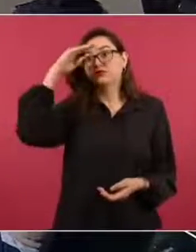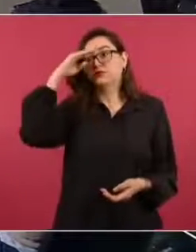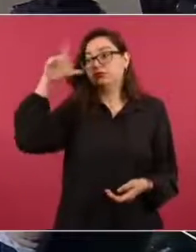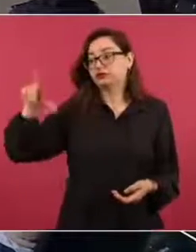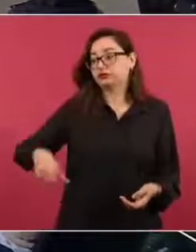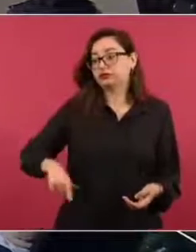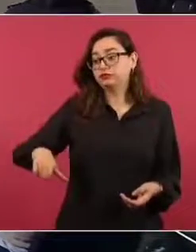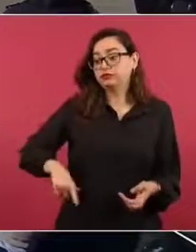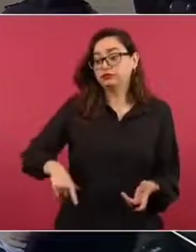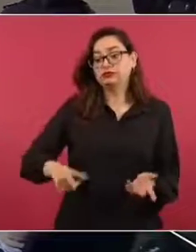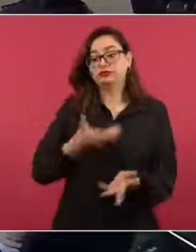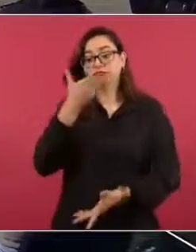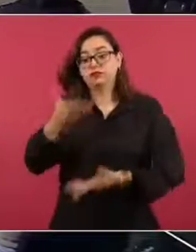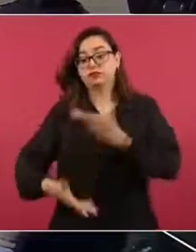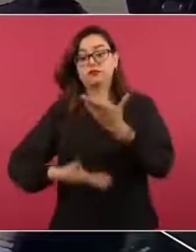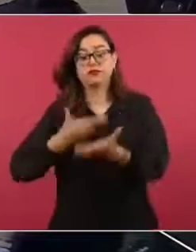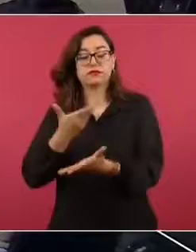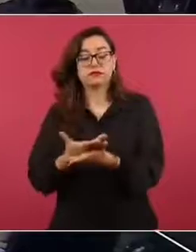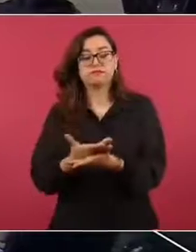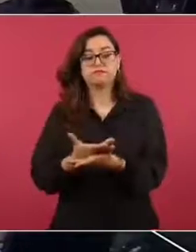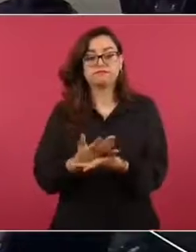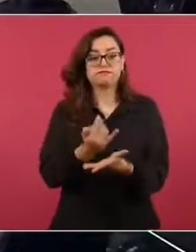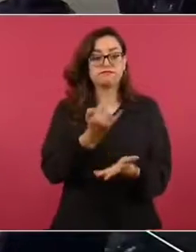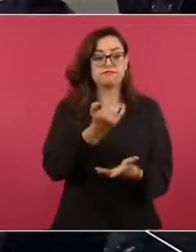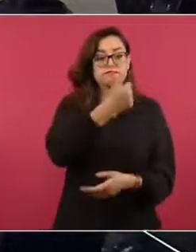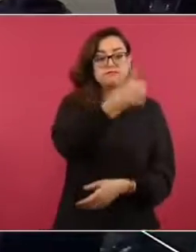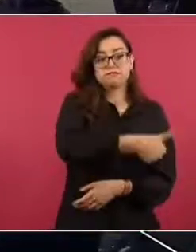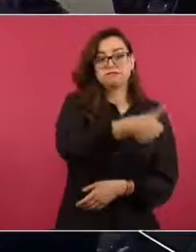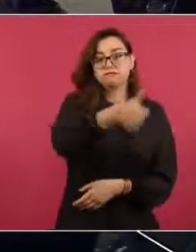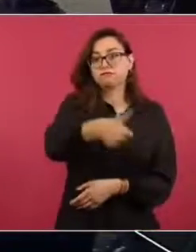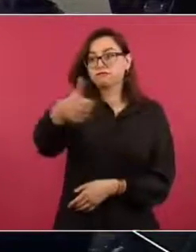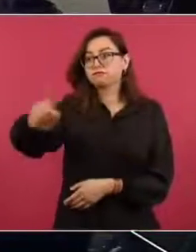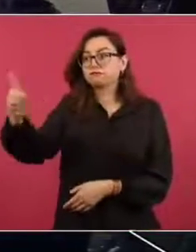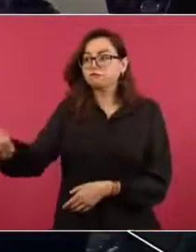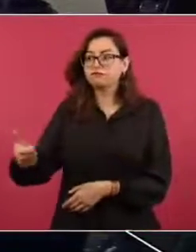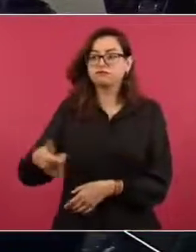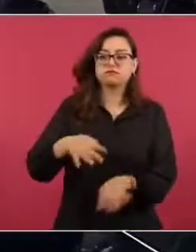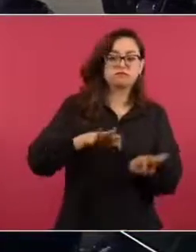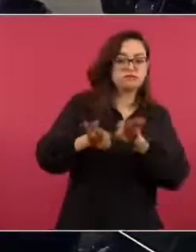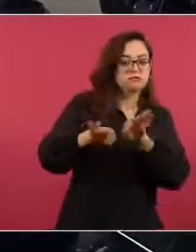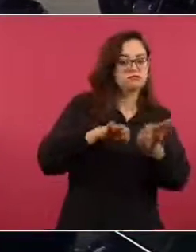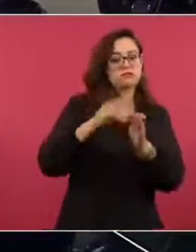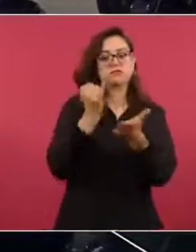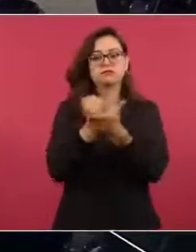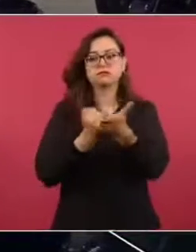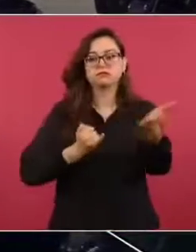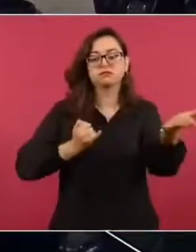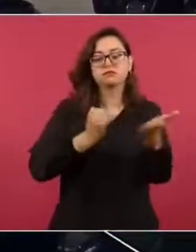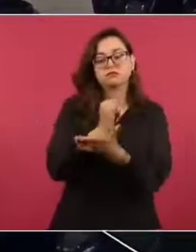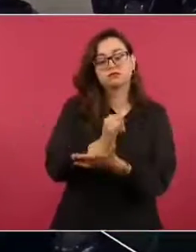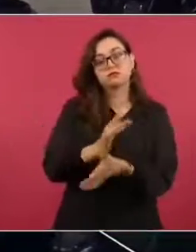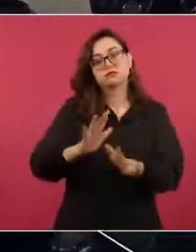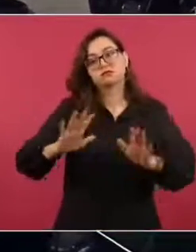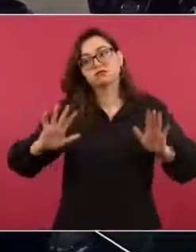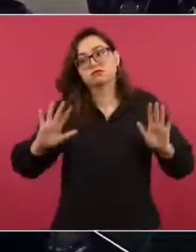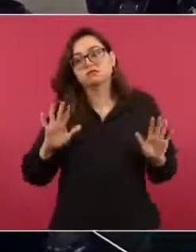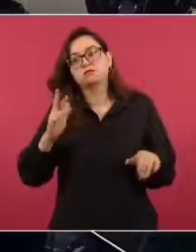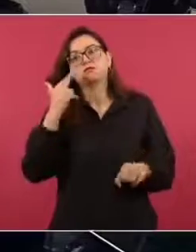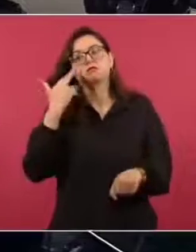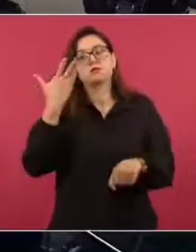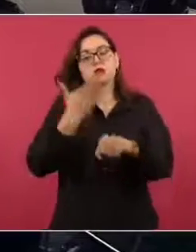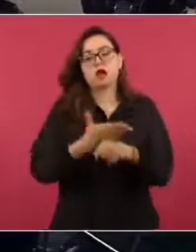y que no es de